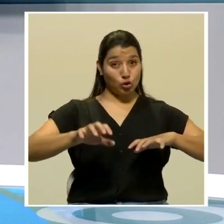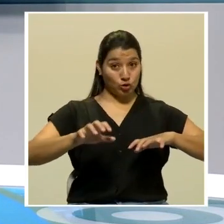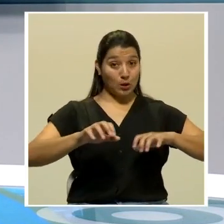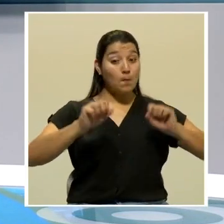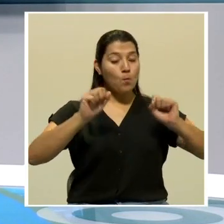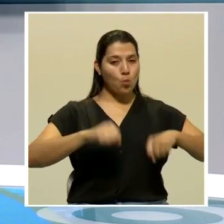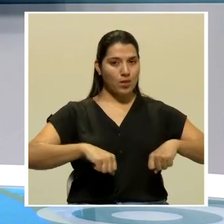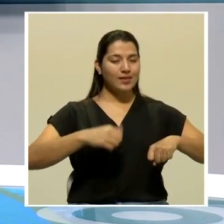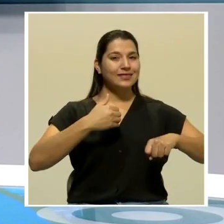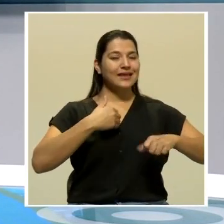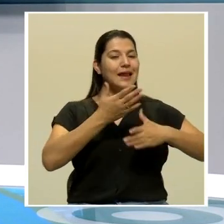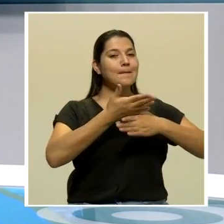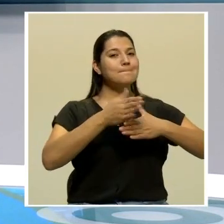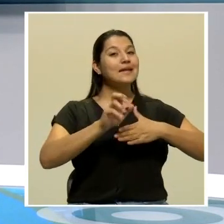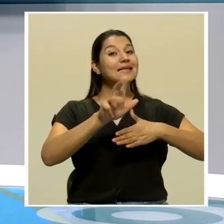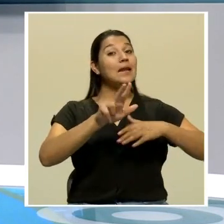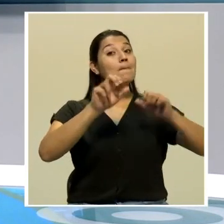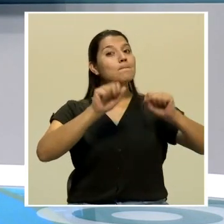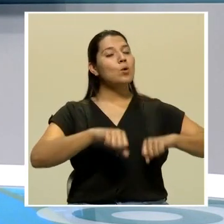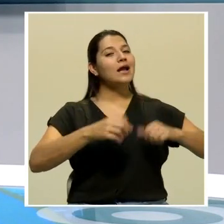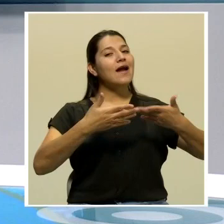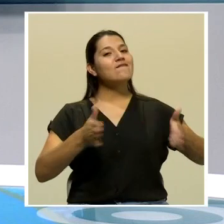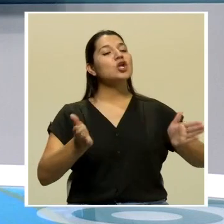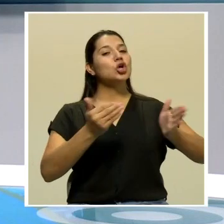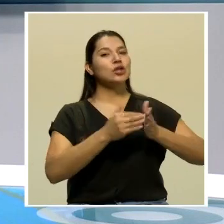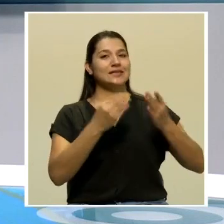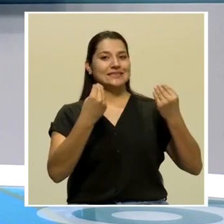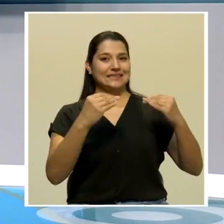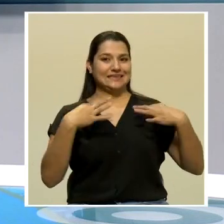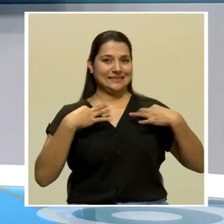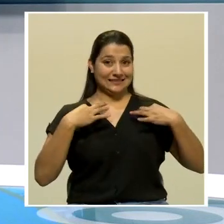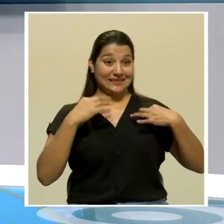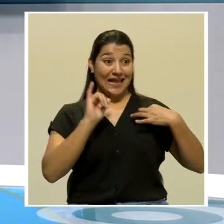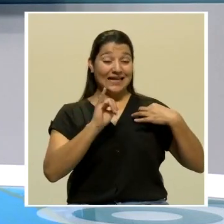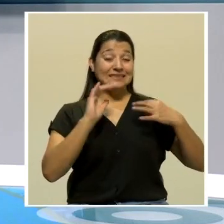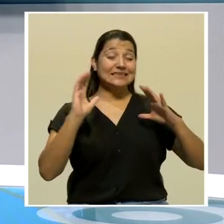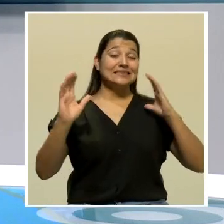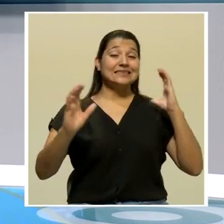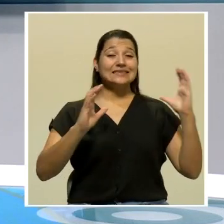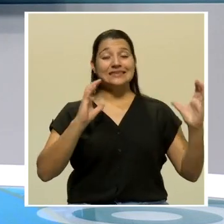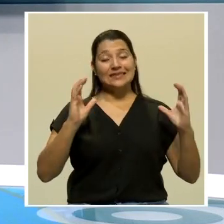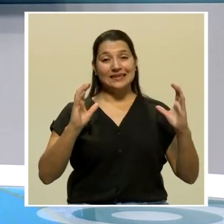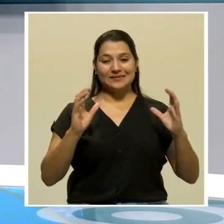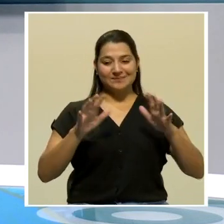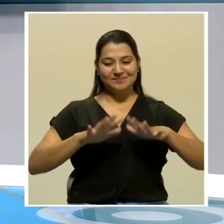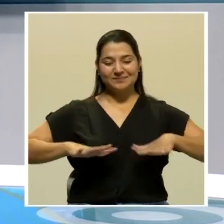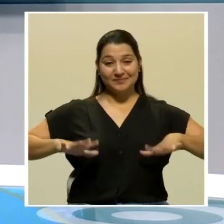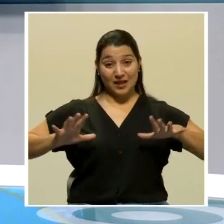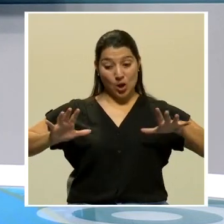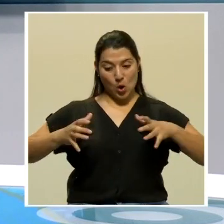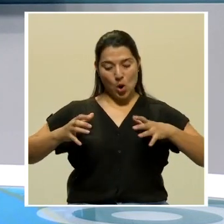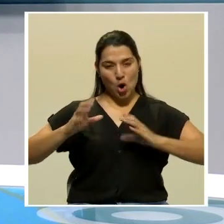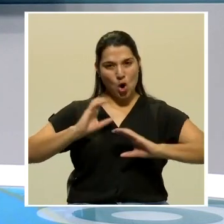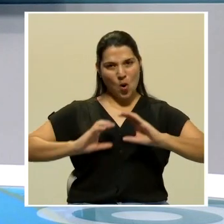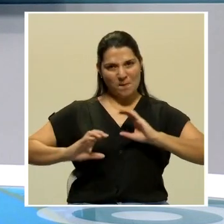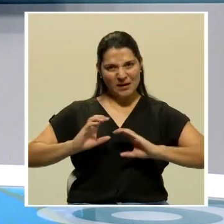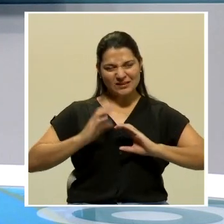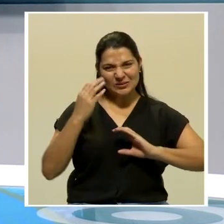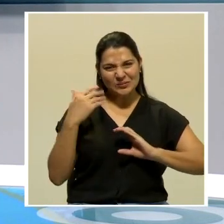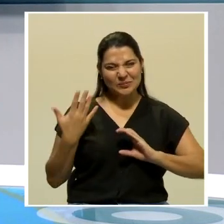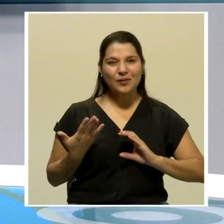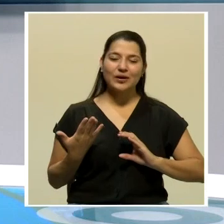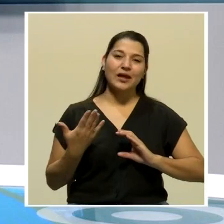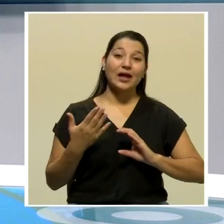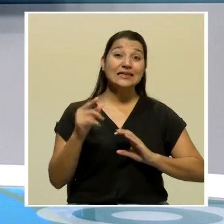podrán reabrir sus puertas. La medida fue celebrada por el sector de comercio luego de que había sido pospuesta